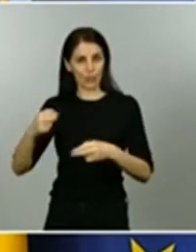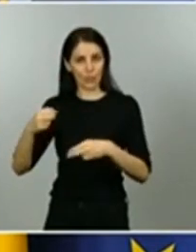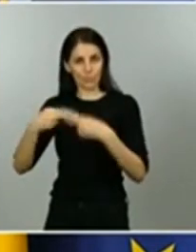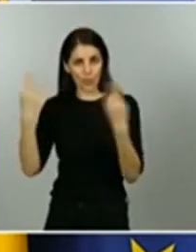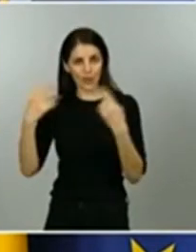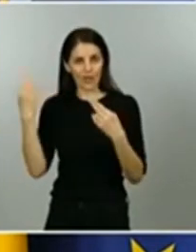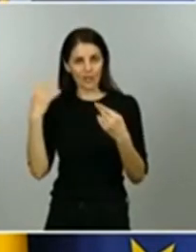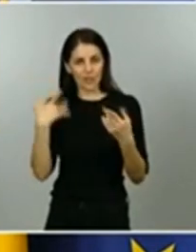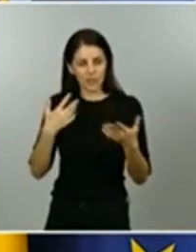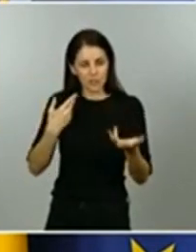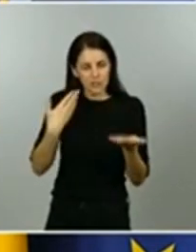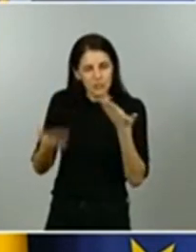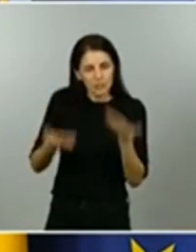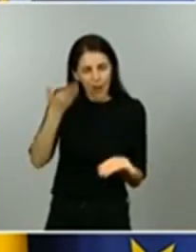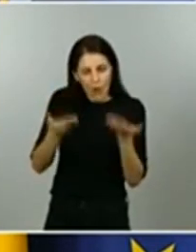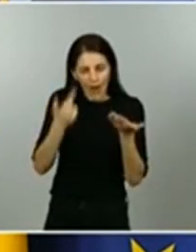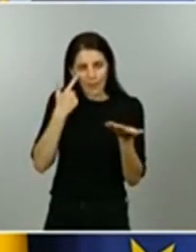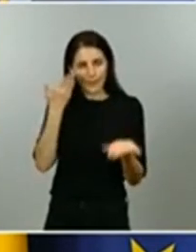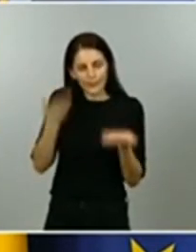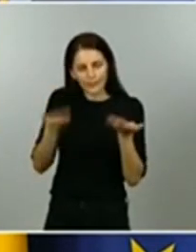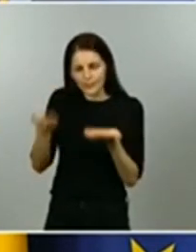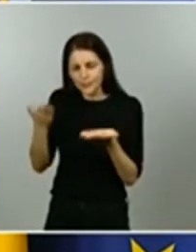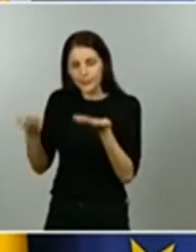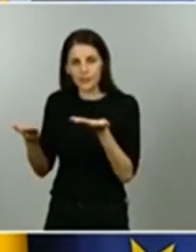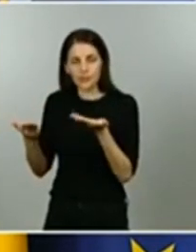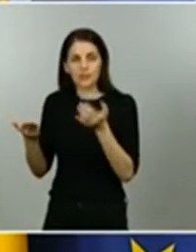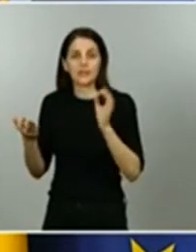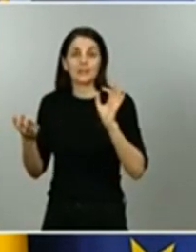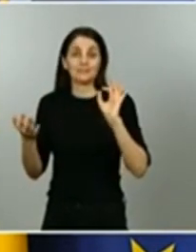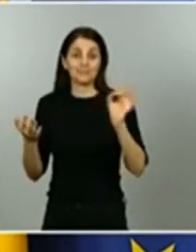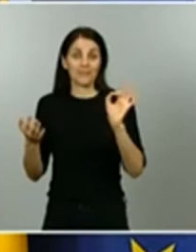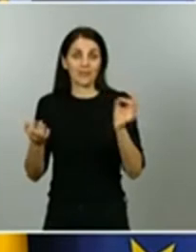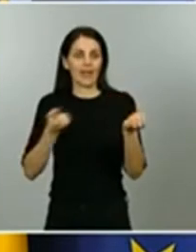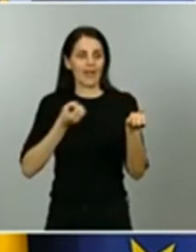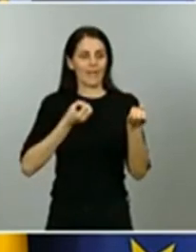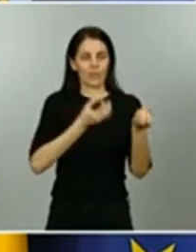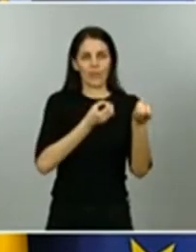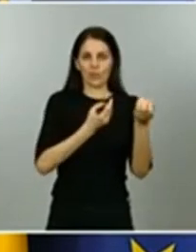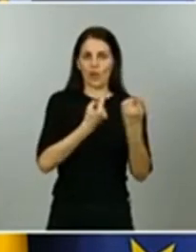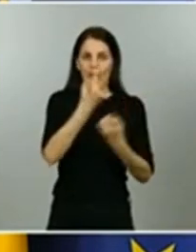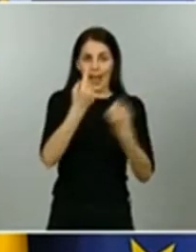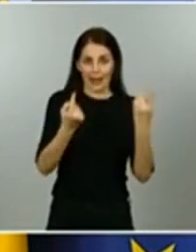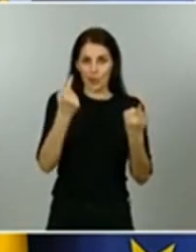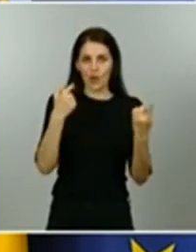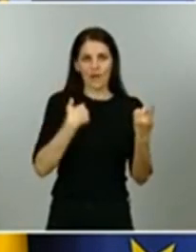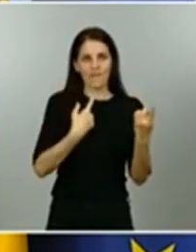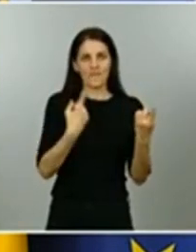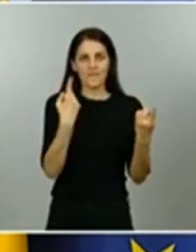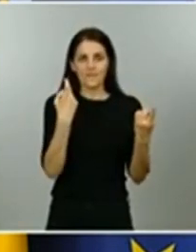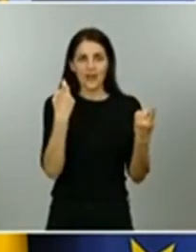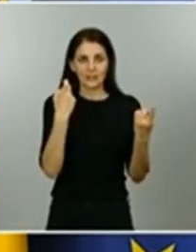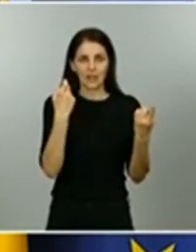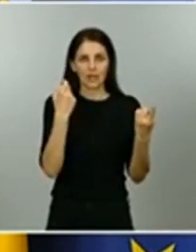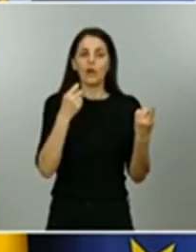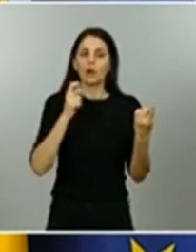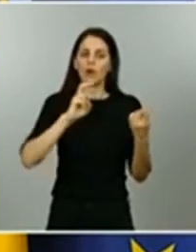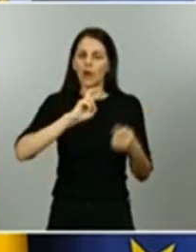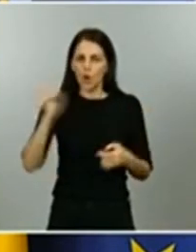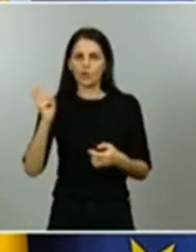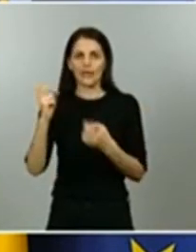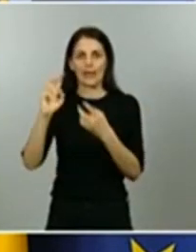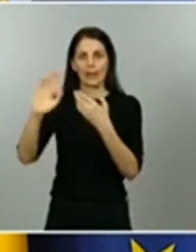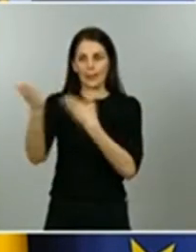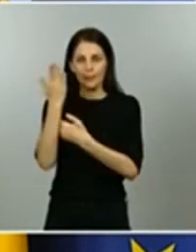que inicialmente podía no estar disponible se ha tenido que conseguir y se ha tenido que evaluar se ha tenido que analizar y eso ha llevado a que algunos de los